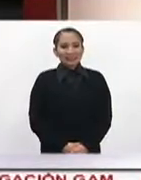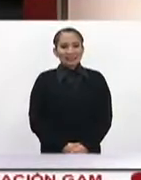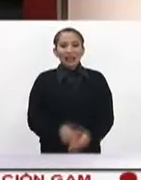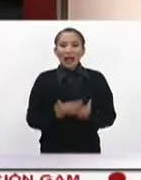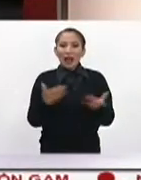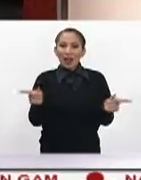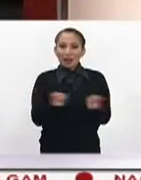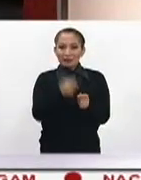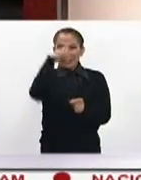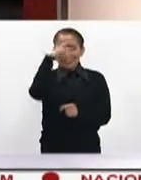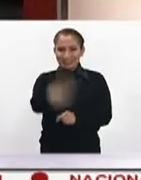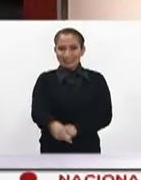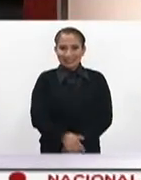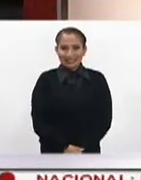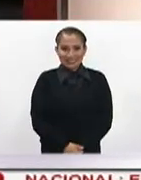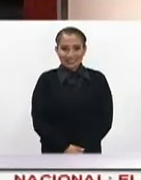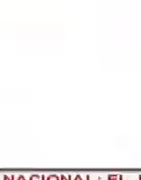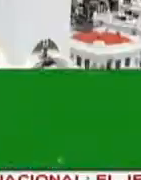Vamos a las breves del país.